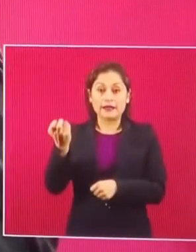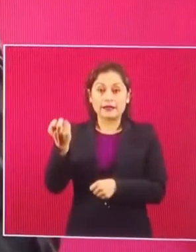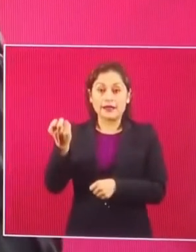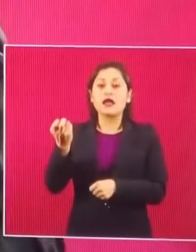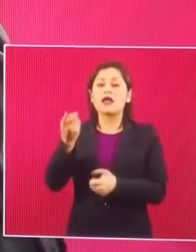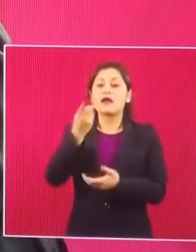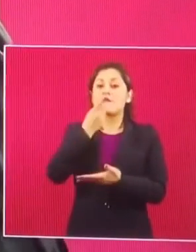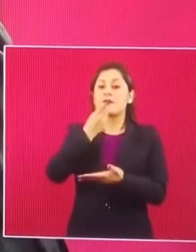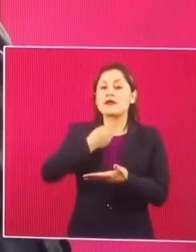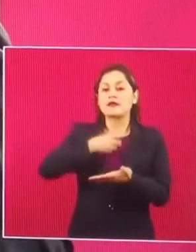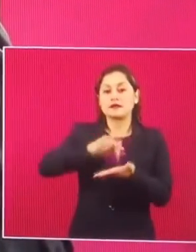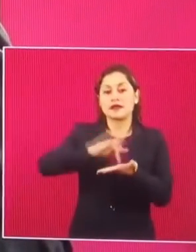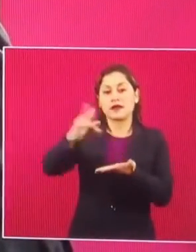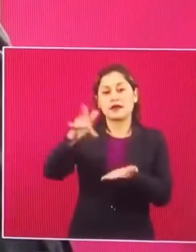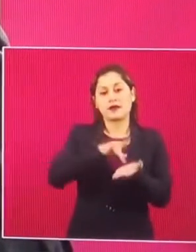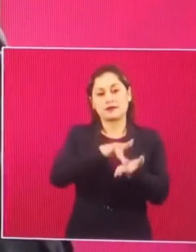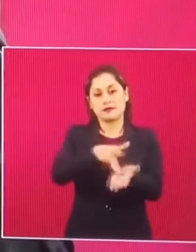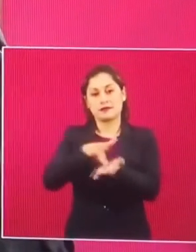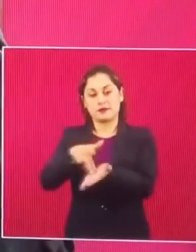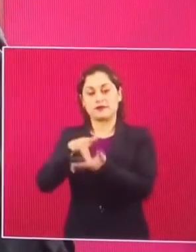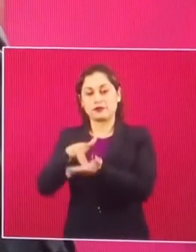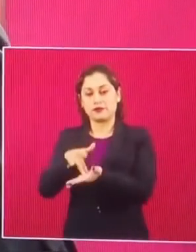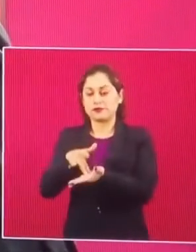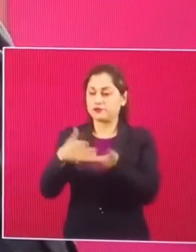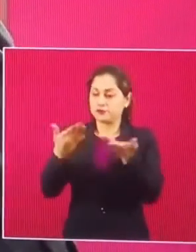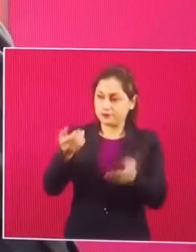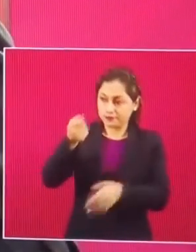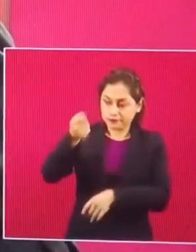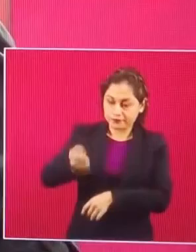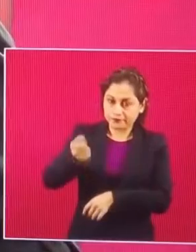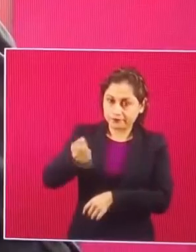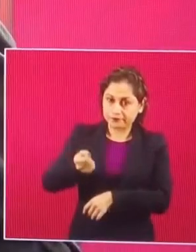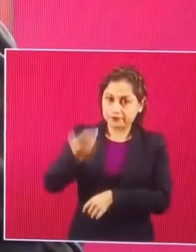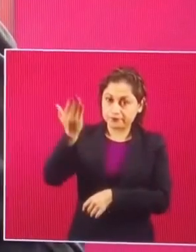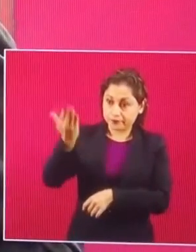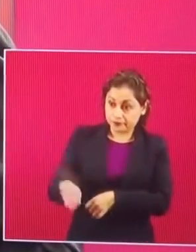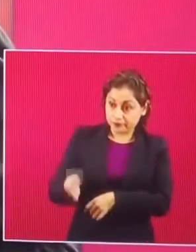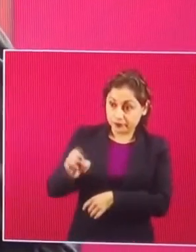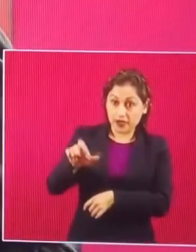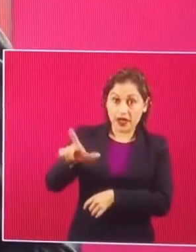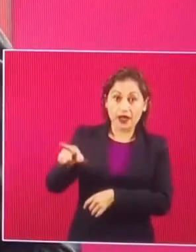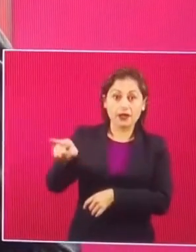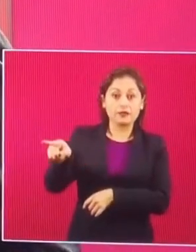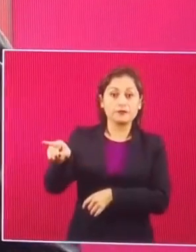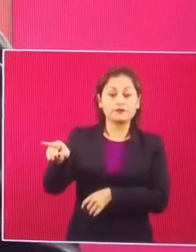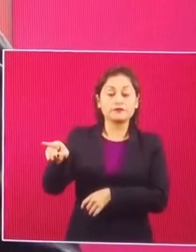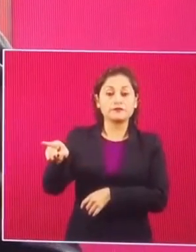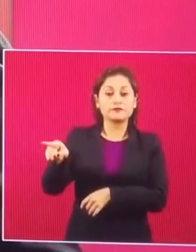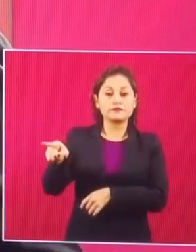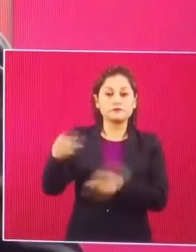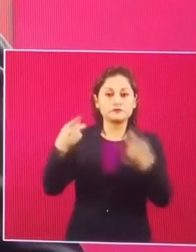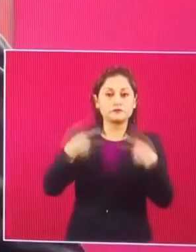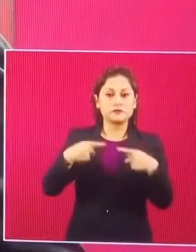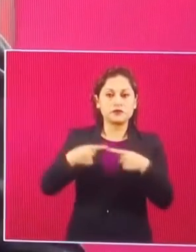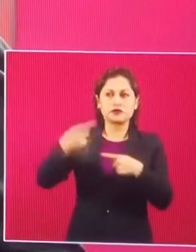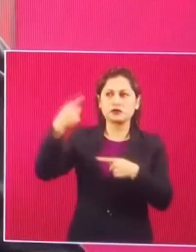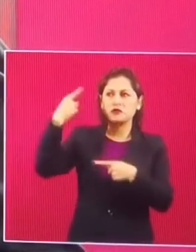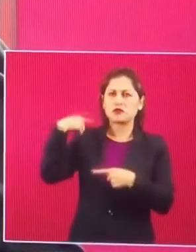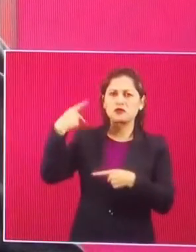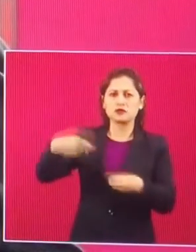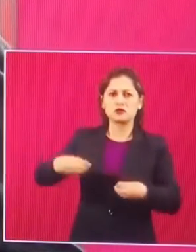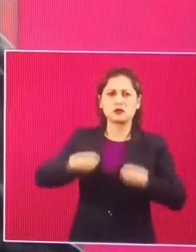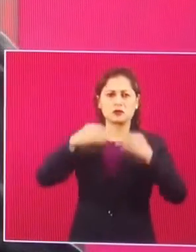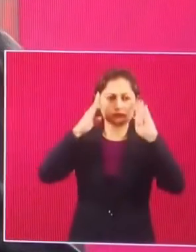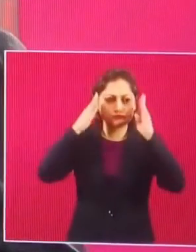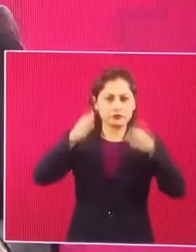y él es un agente que ha dedicado su vida al